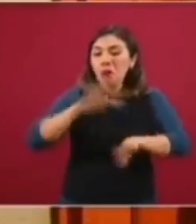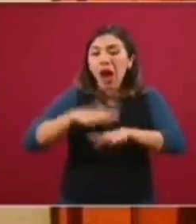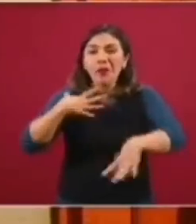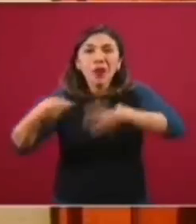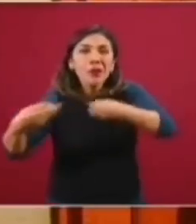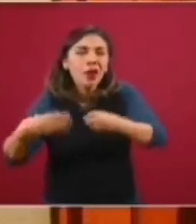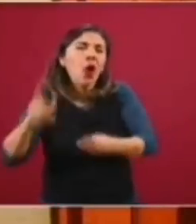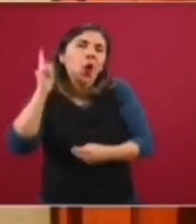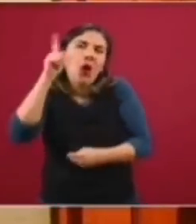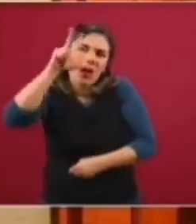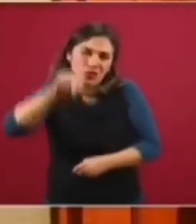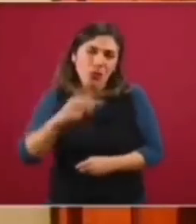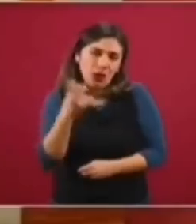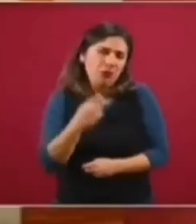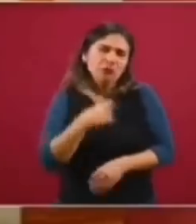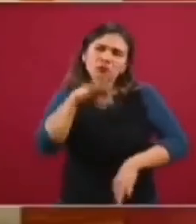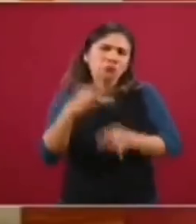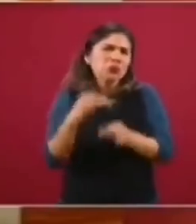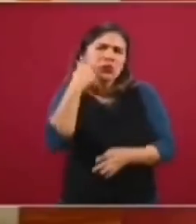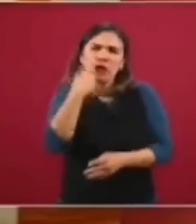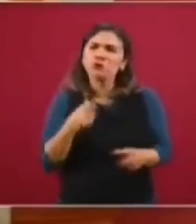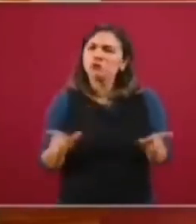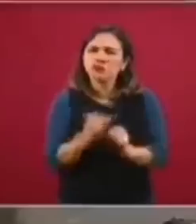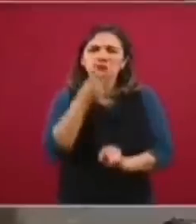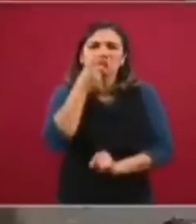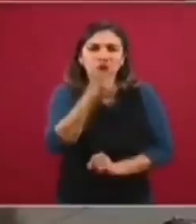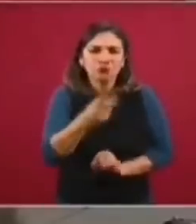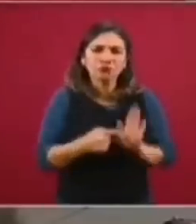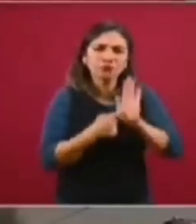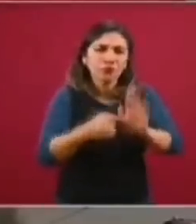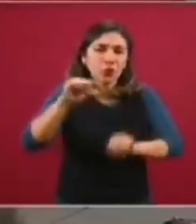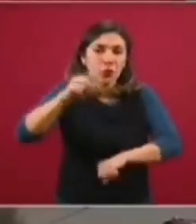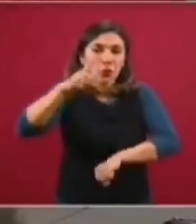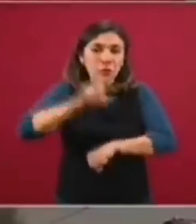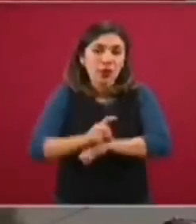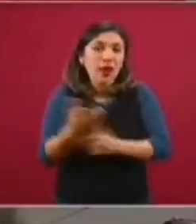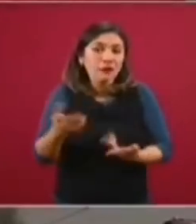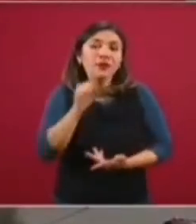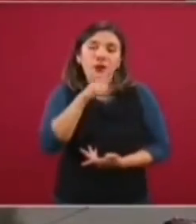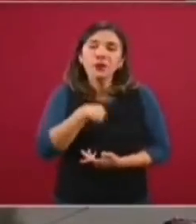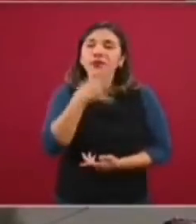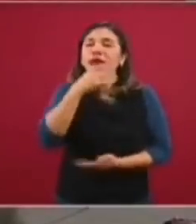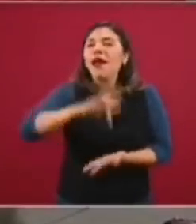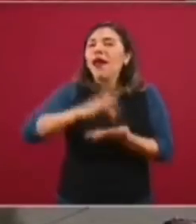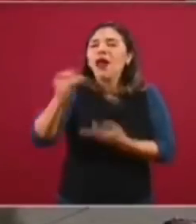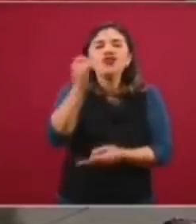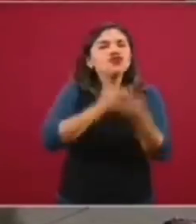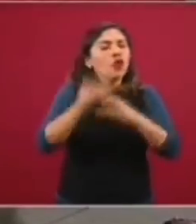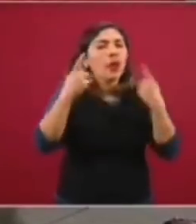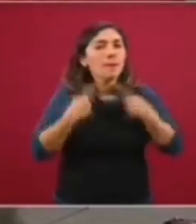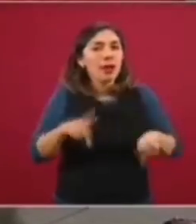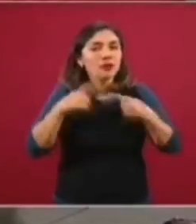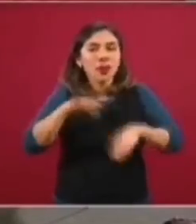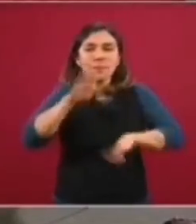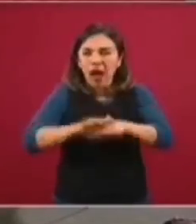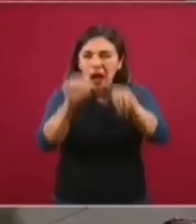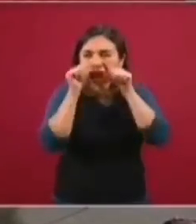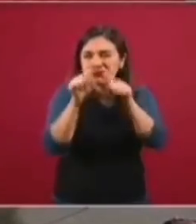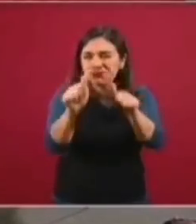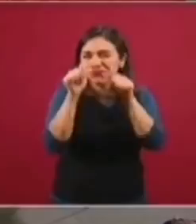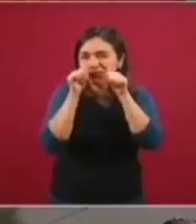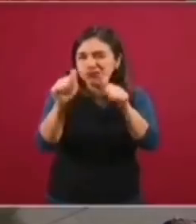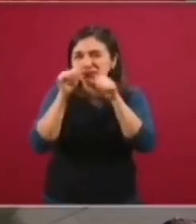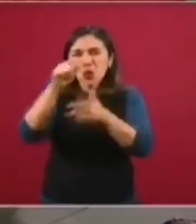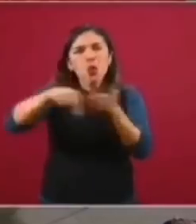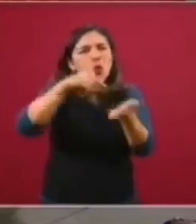Entonces, pues era lo que nosotros queríamos traer el día de hoy. Y desde luego agradecer a todo el personal que ha estado en todos estos